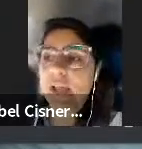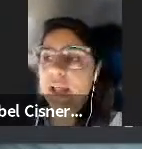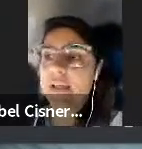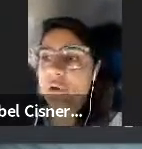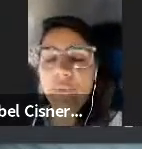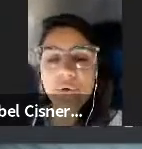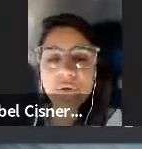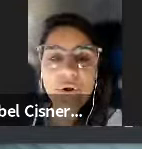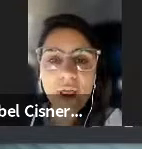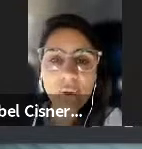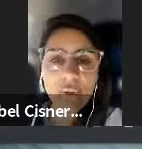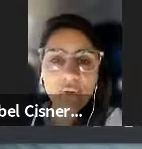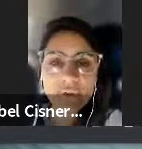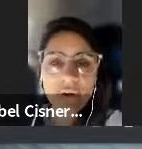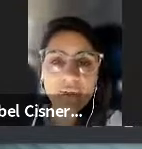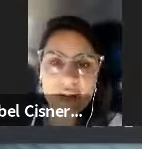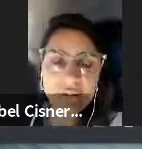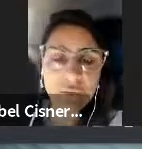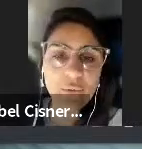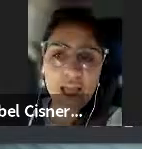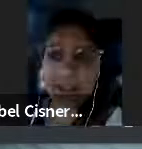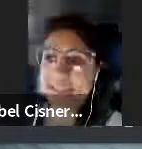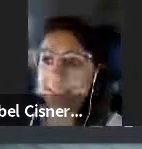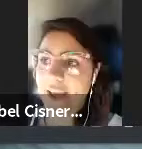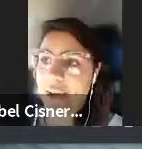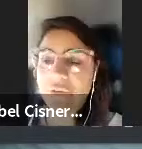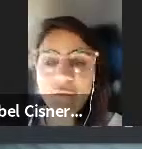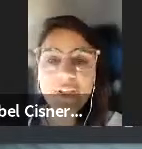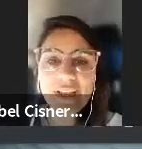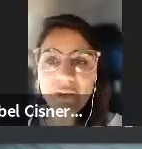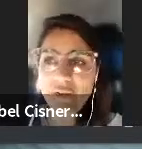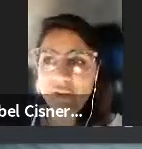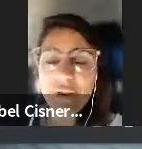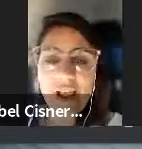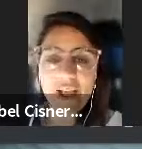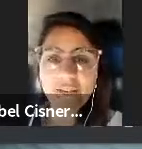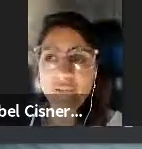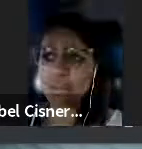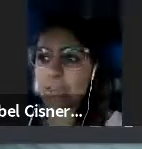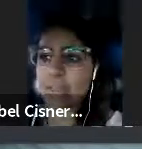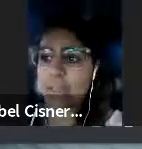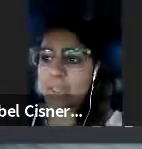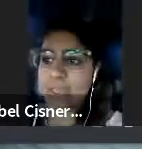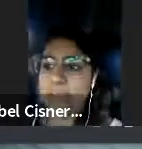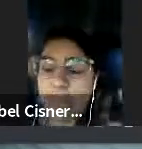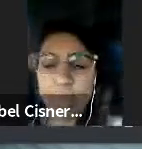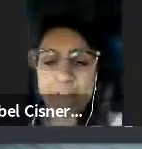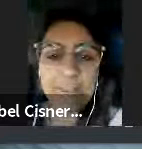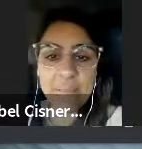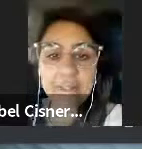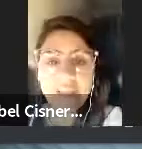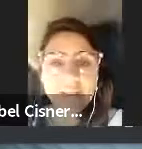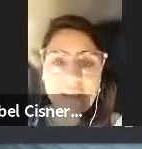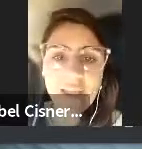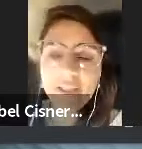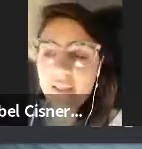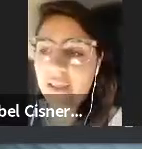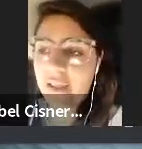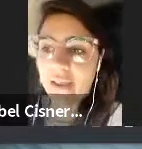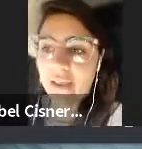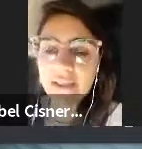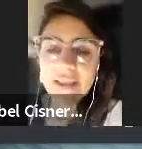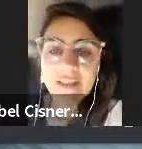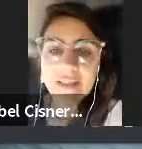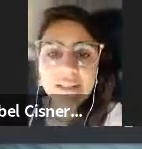orbitales como otros recursos naturales digamos son finitos son escasos y básicamente se